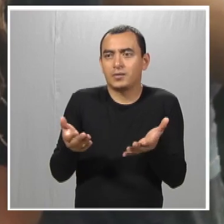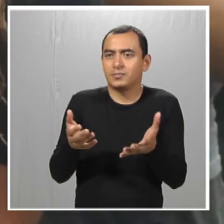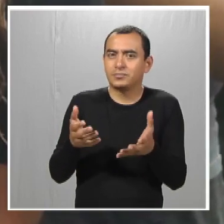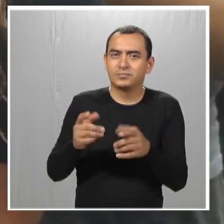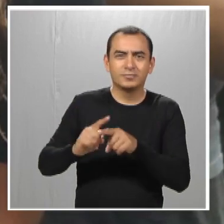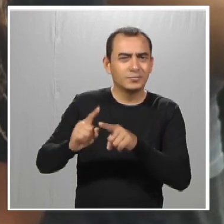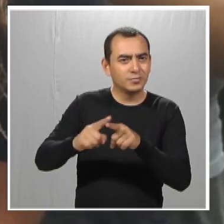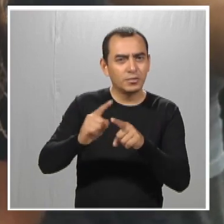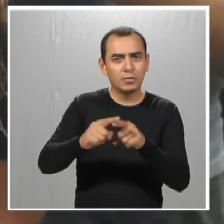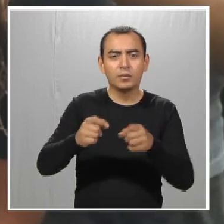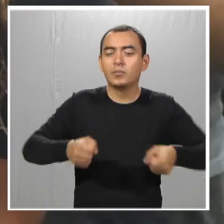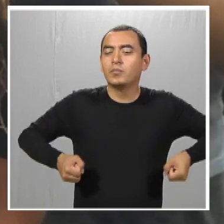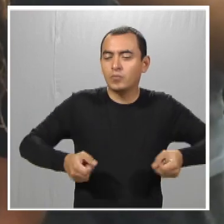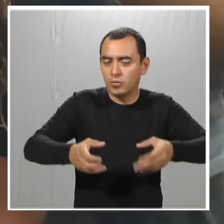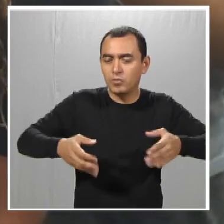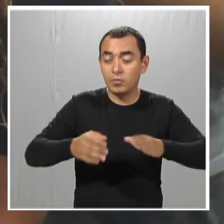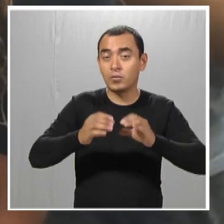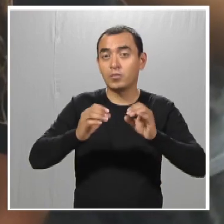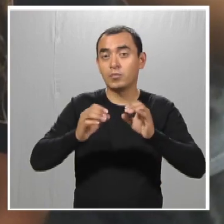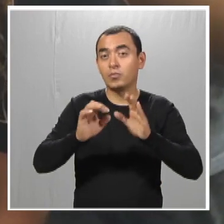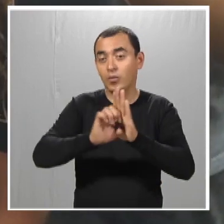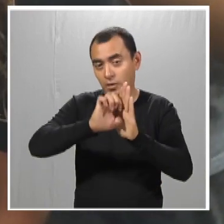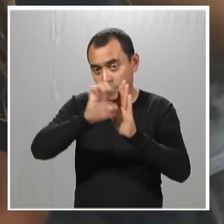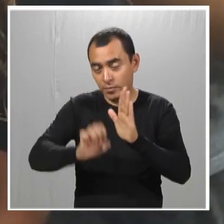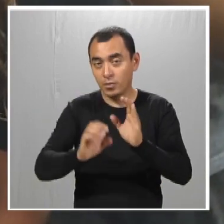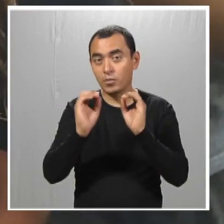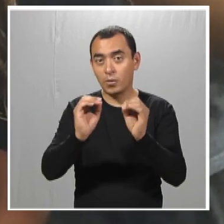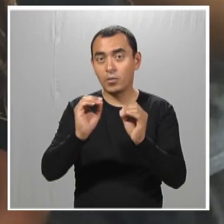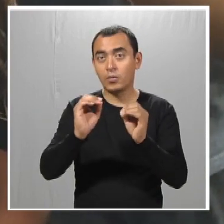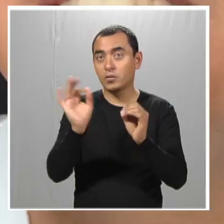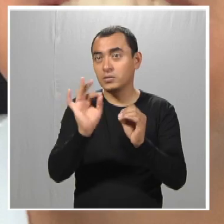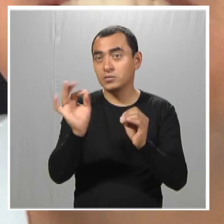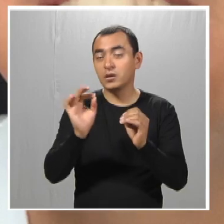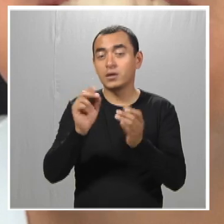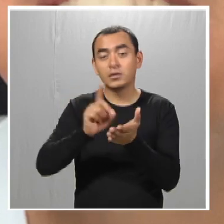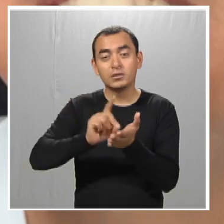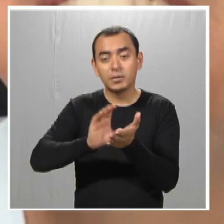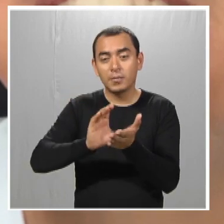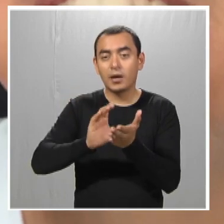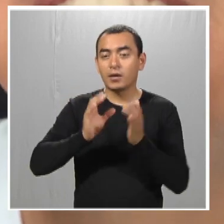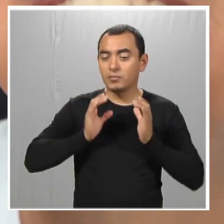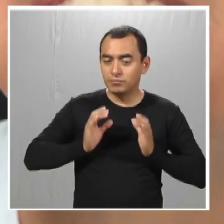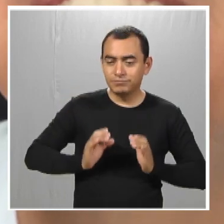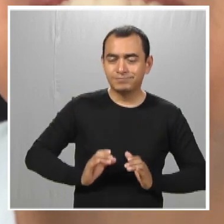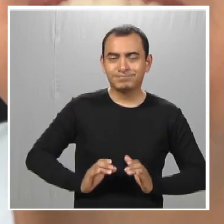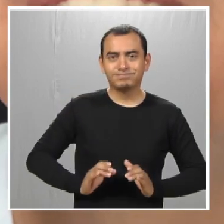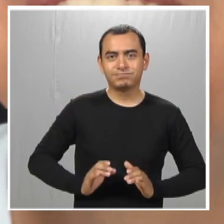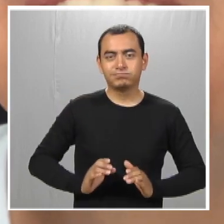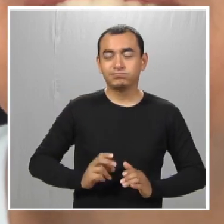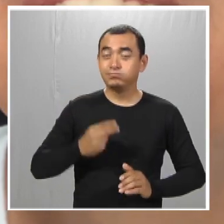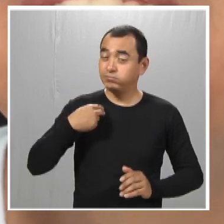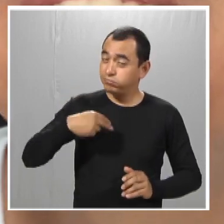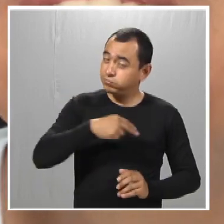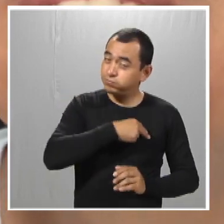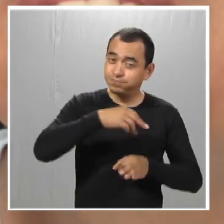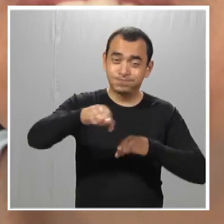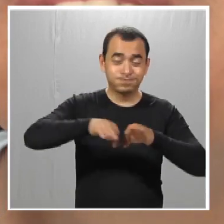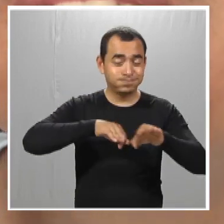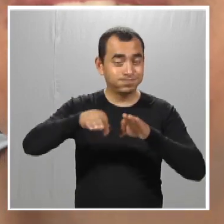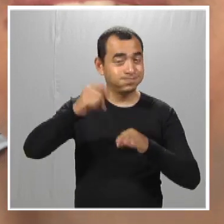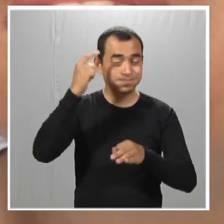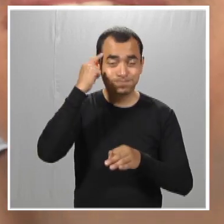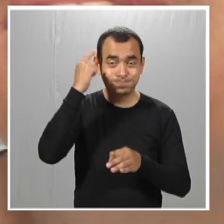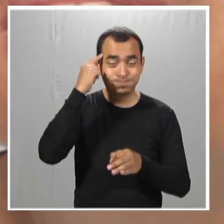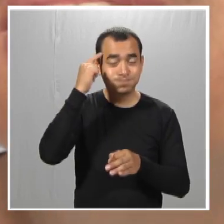así. manipular. Manipular silla de ruedas o personas que tal vez tengan alguna discapacidad física. Nosotros realmente